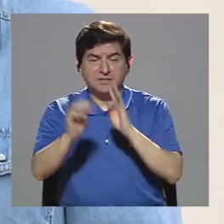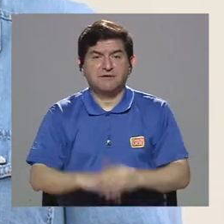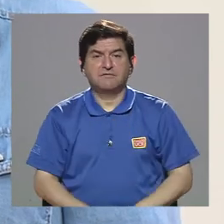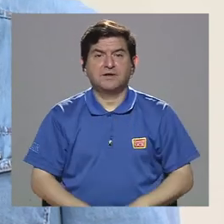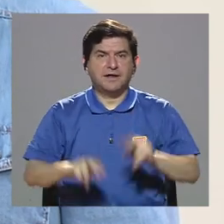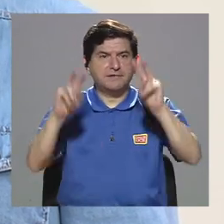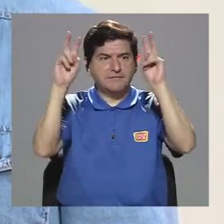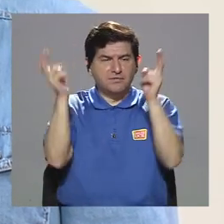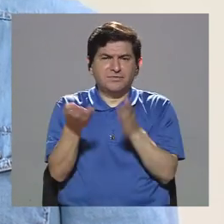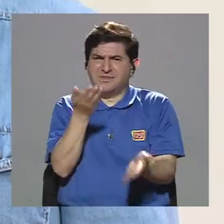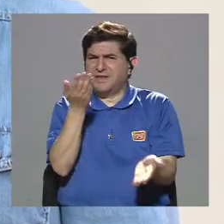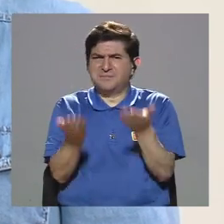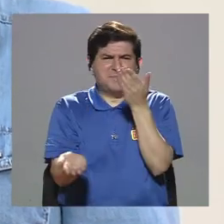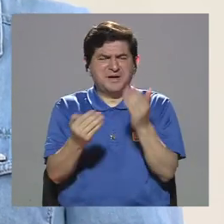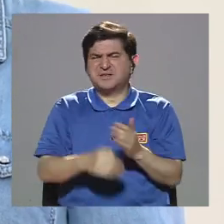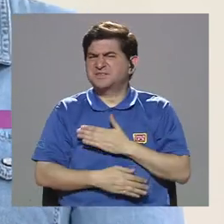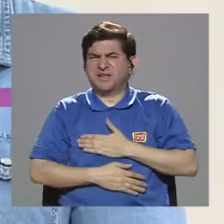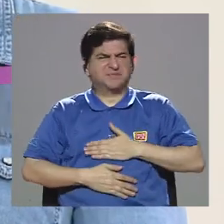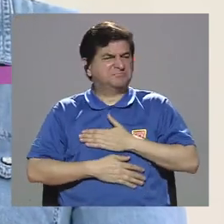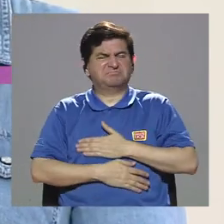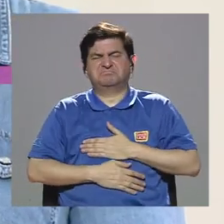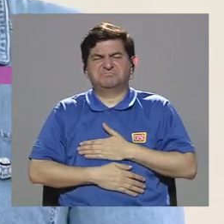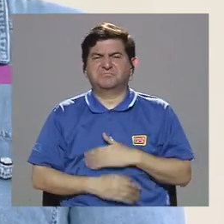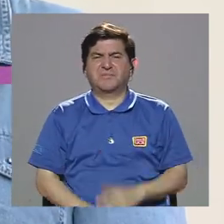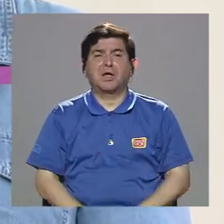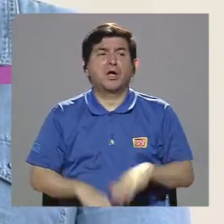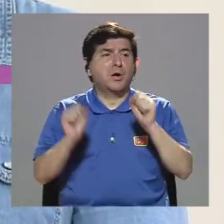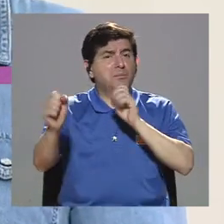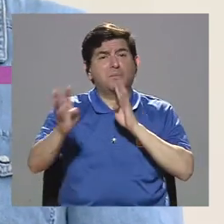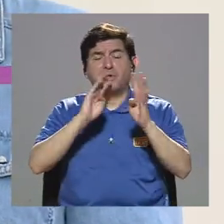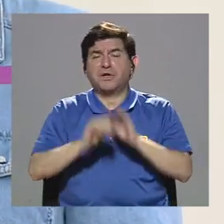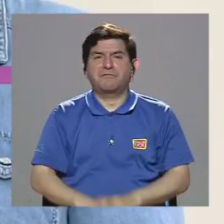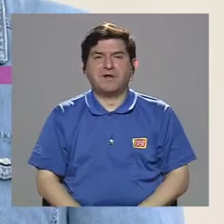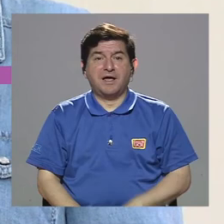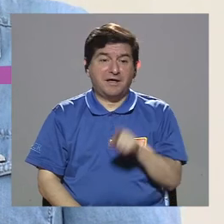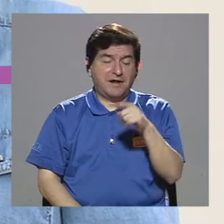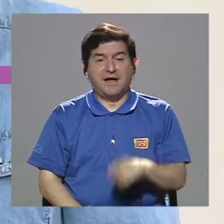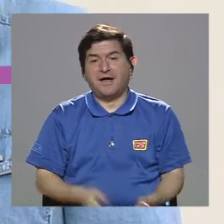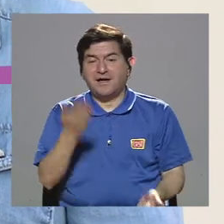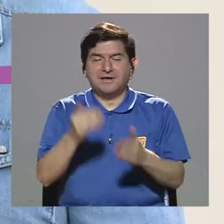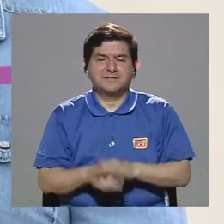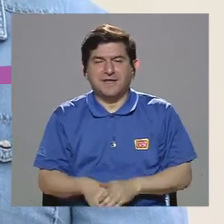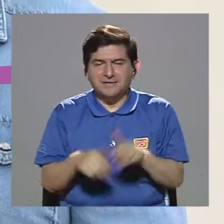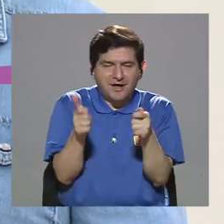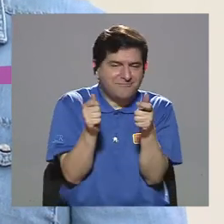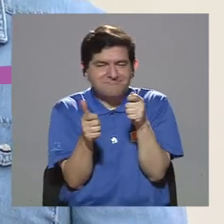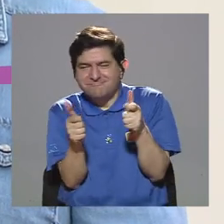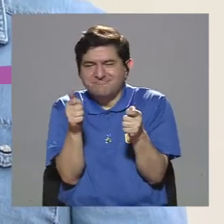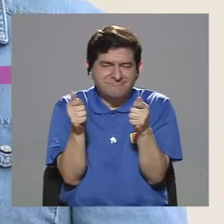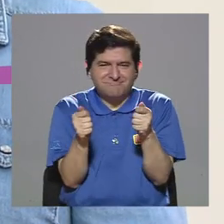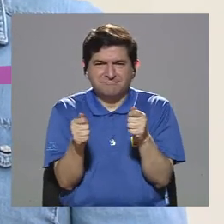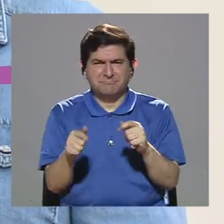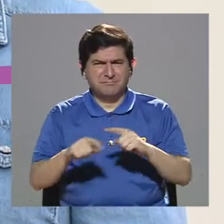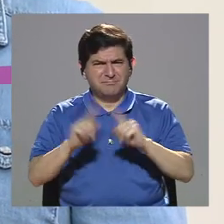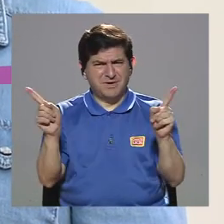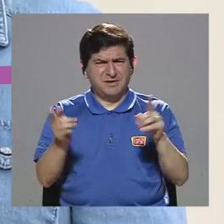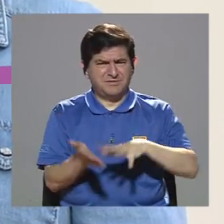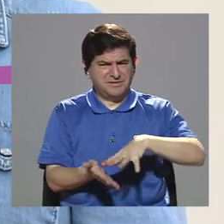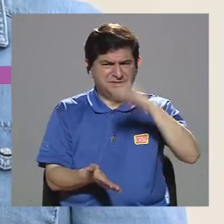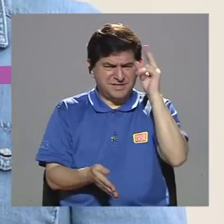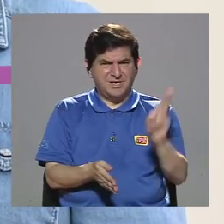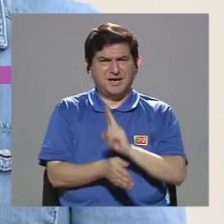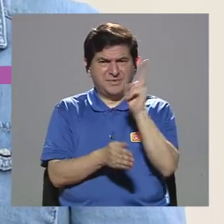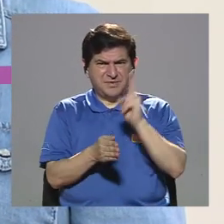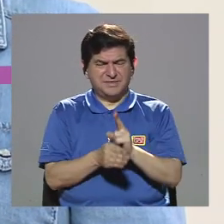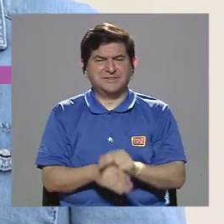temática que tal vez no es tan entretenida porque podrían haber hablado de videojuegos u otras cosas es aprender a usar